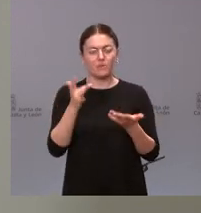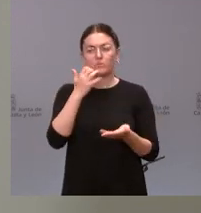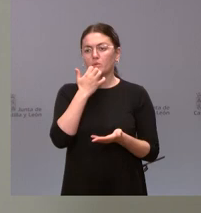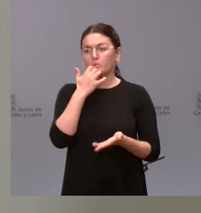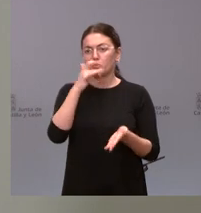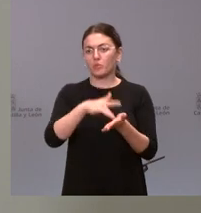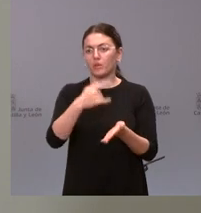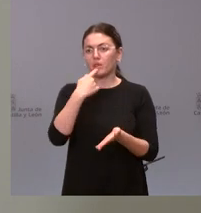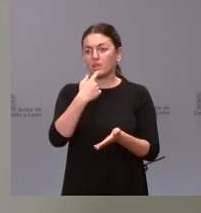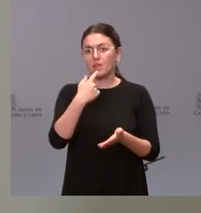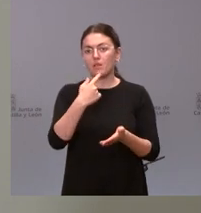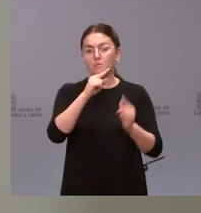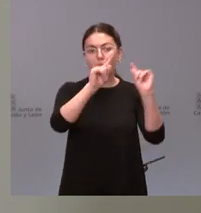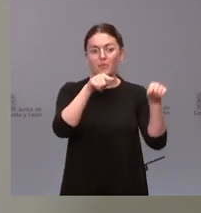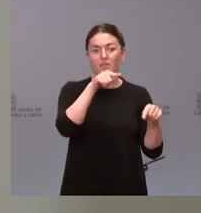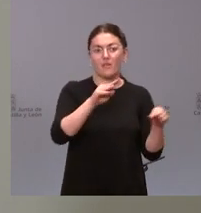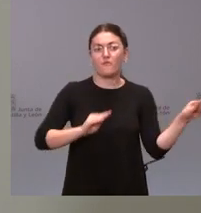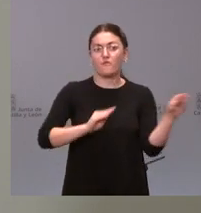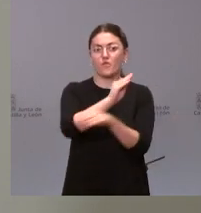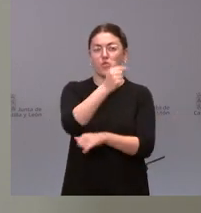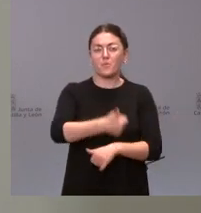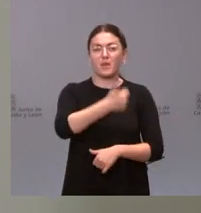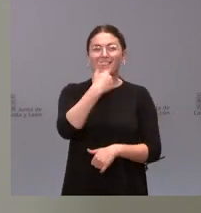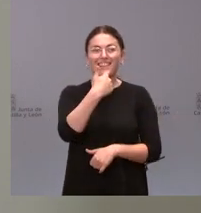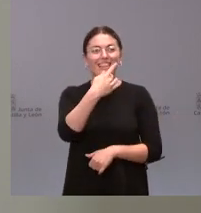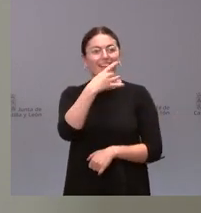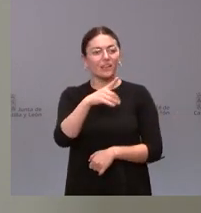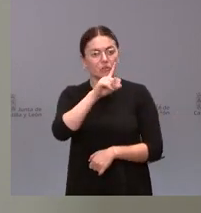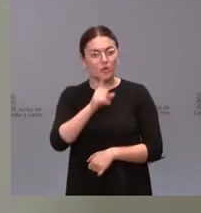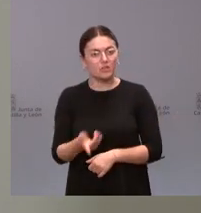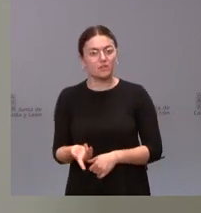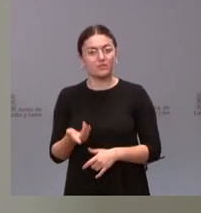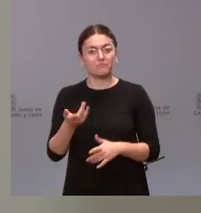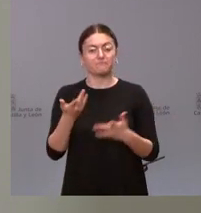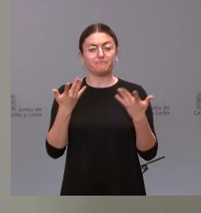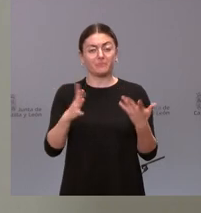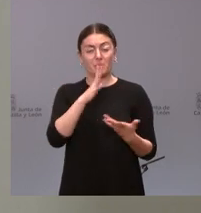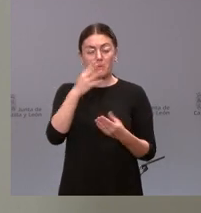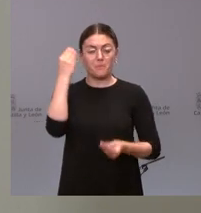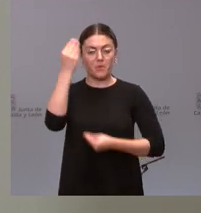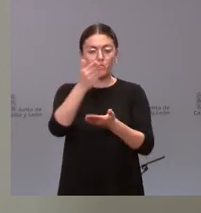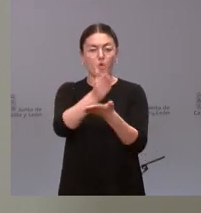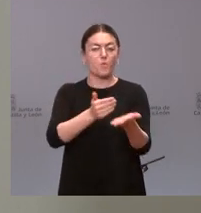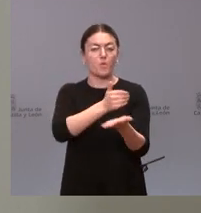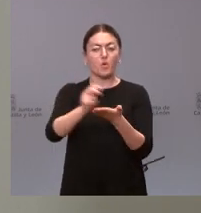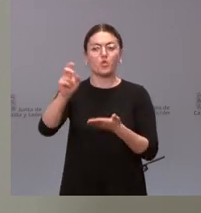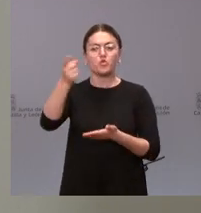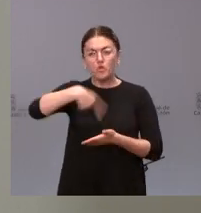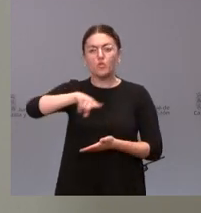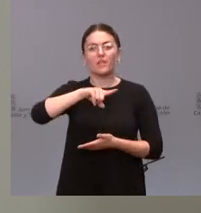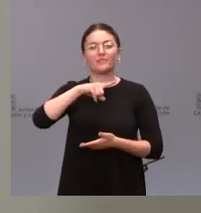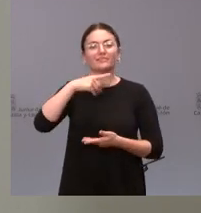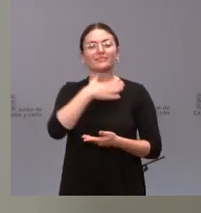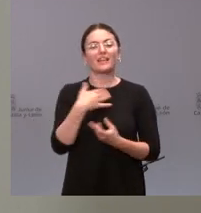necesitaría más fondos no se dice a quién le sobra y yo creo que todas las comunidades autónomas lo que intentamos es este